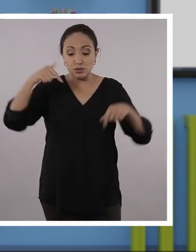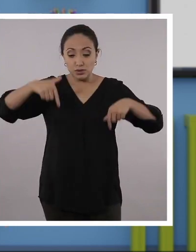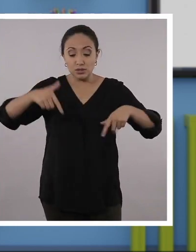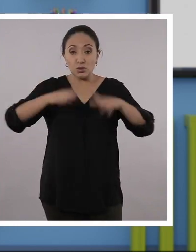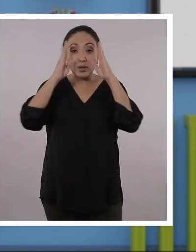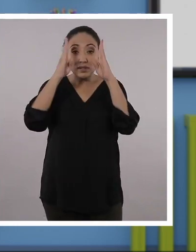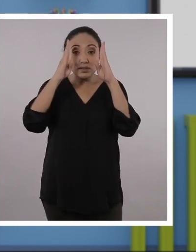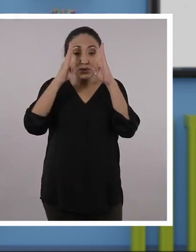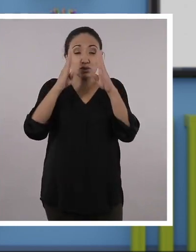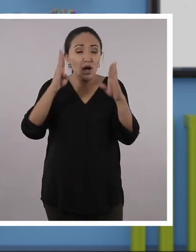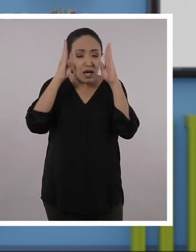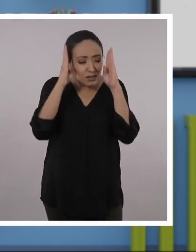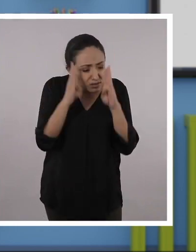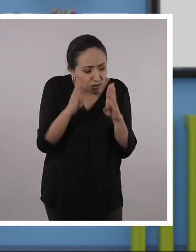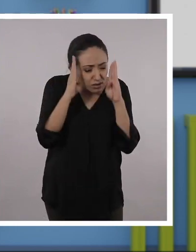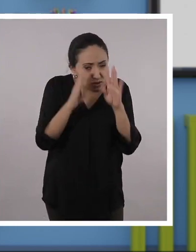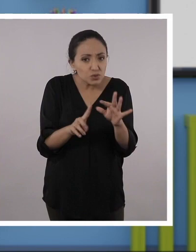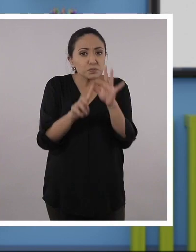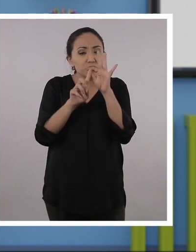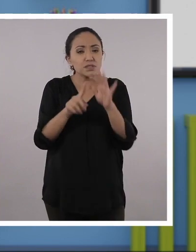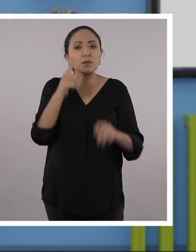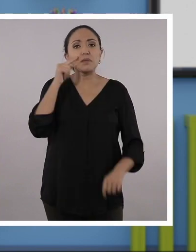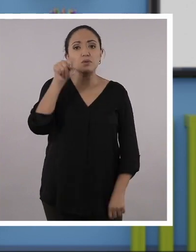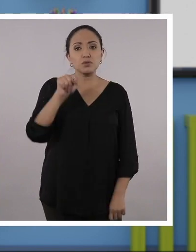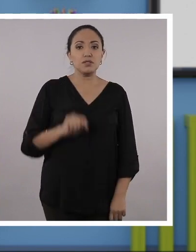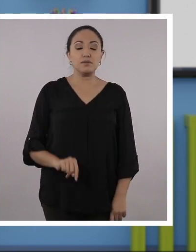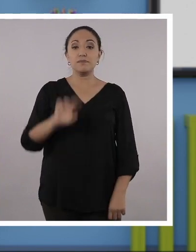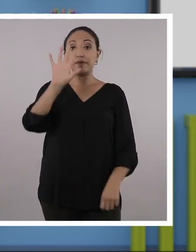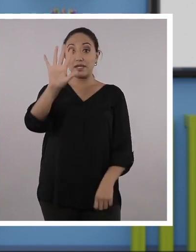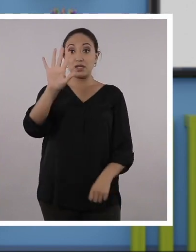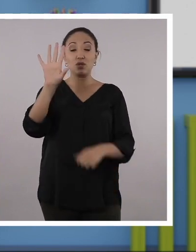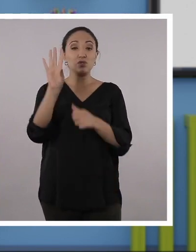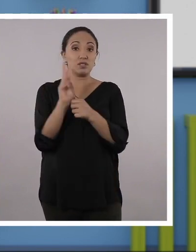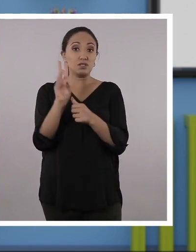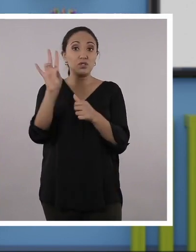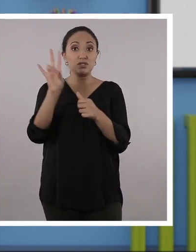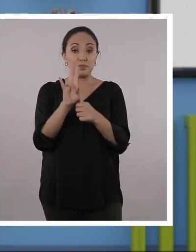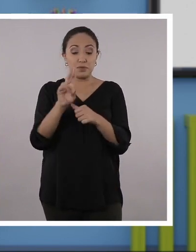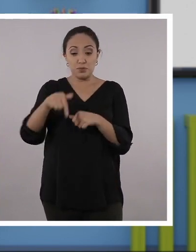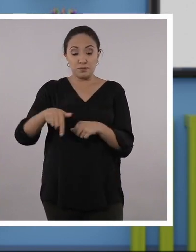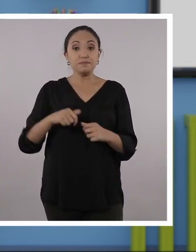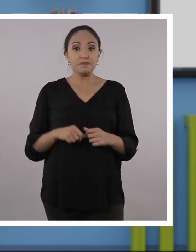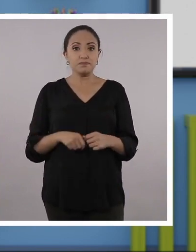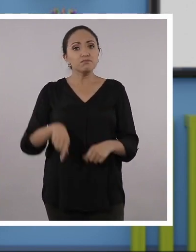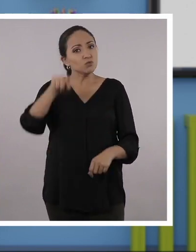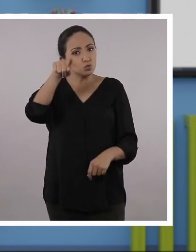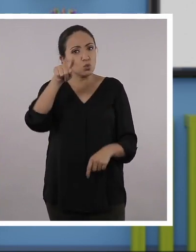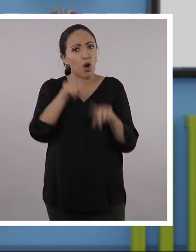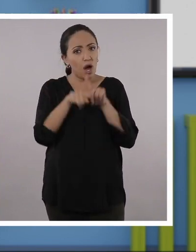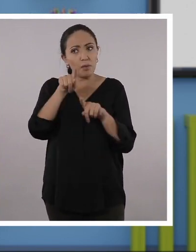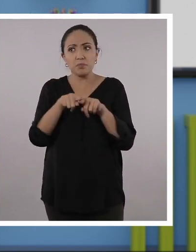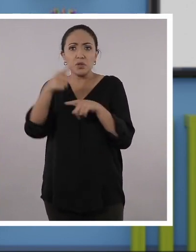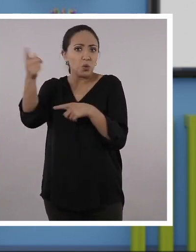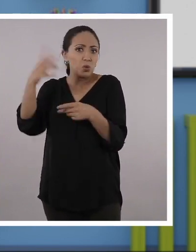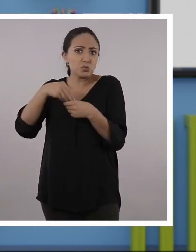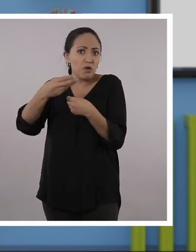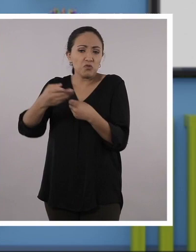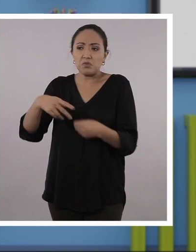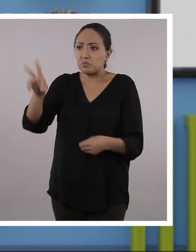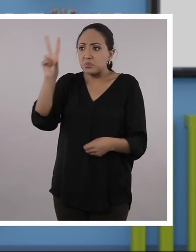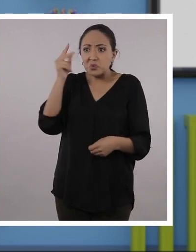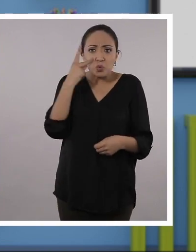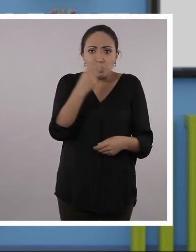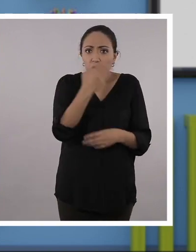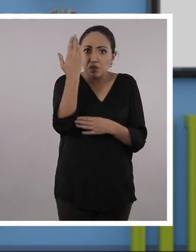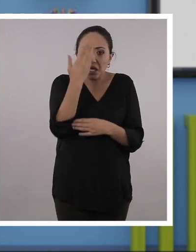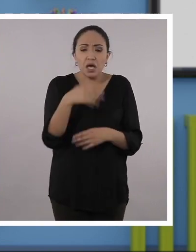este es un espacio que está especialmente diseñado para... Quinto, sexto y septo. Así que si es que ustedes tienen amigos que, por ejemplo, aún no